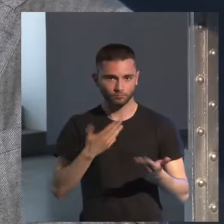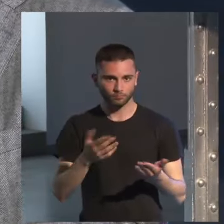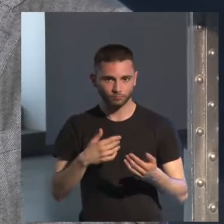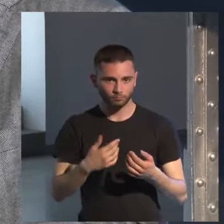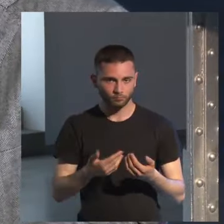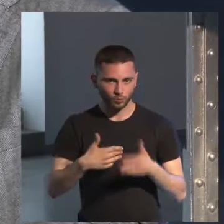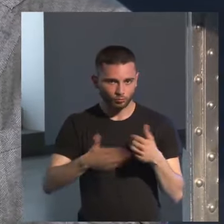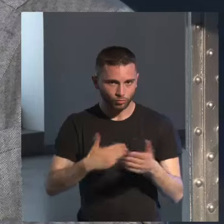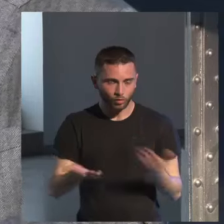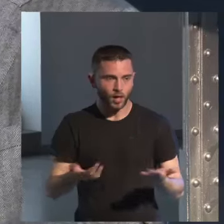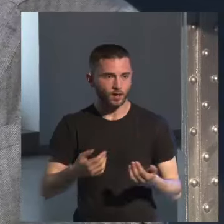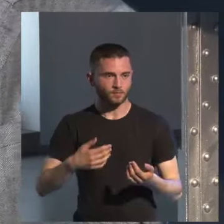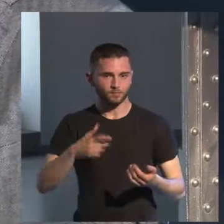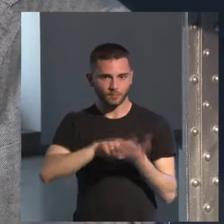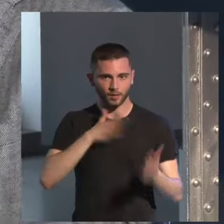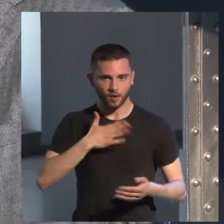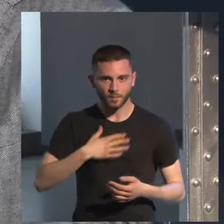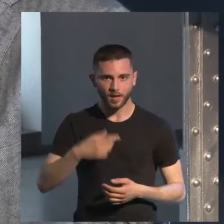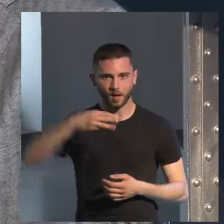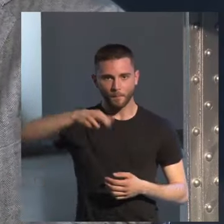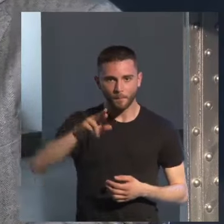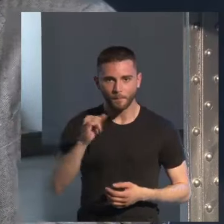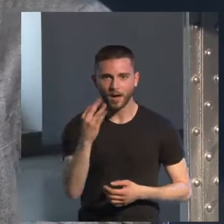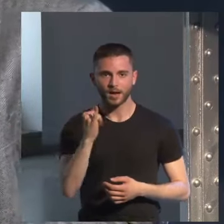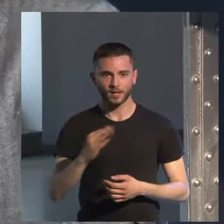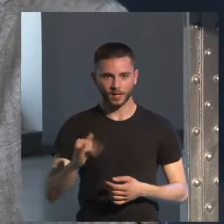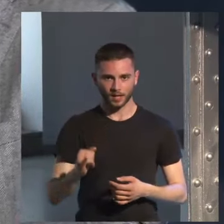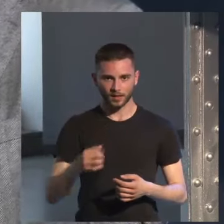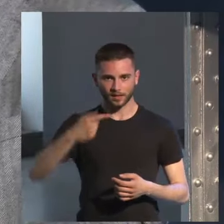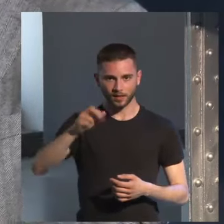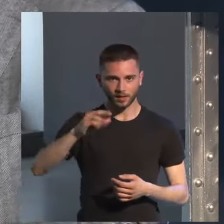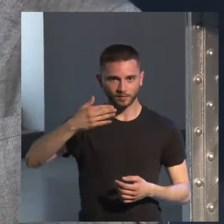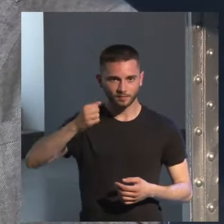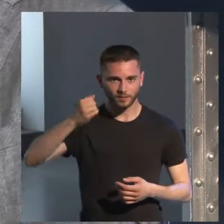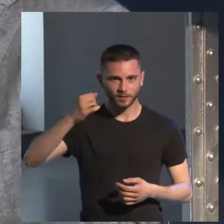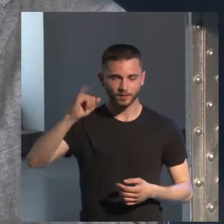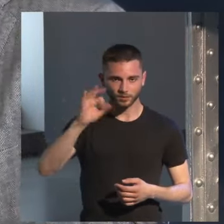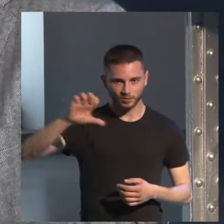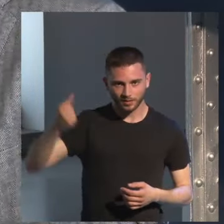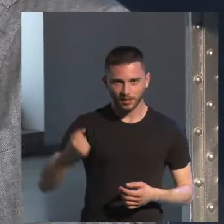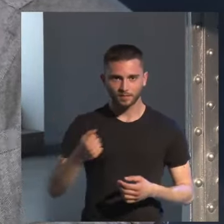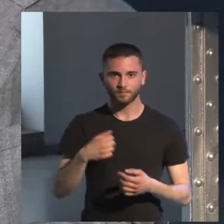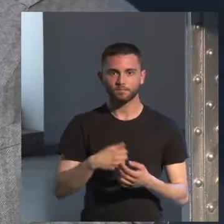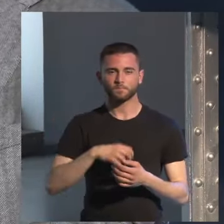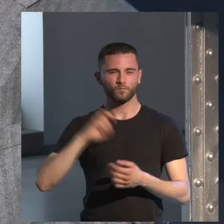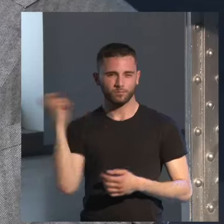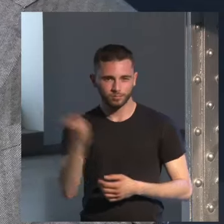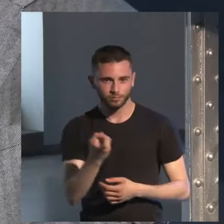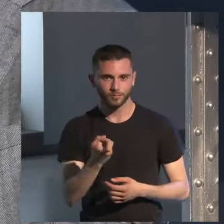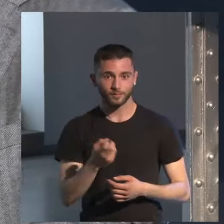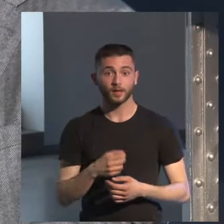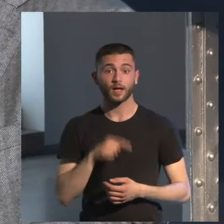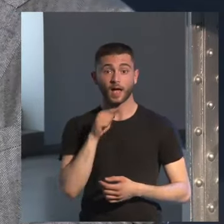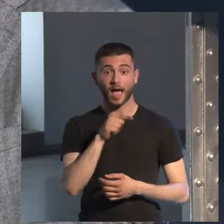García Márquez Rulfo Vargas Llosa Cabren Infante Carpentier en fin creo que ahí está el